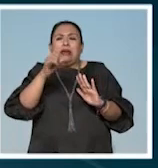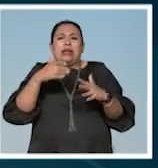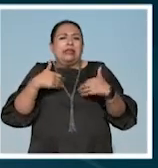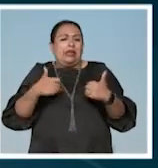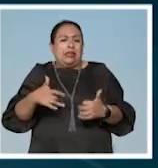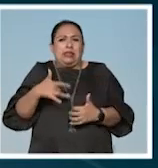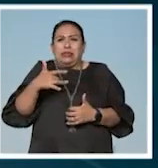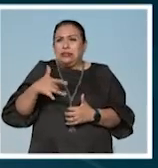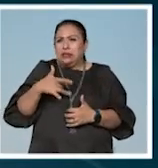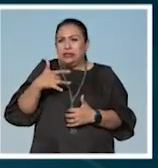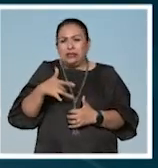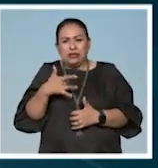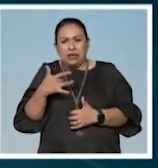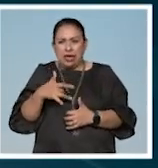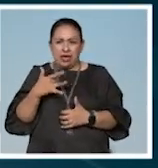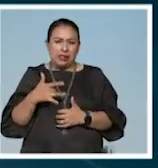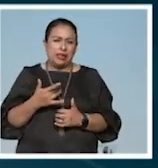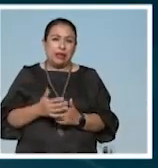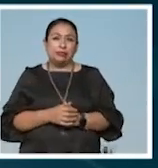tú lo sientas.